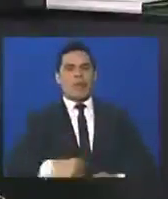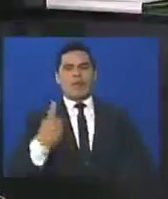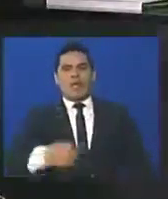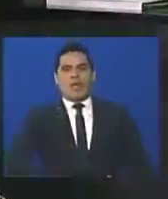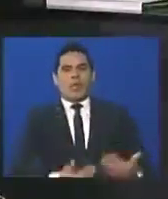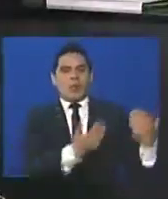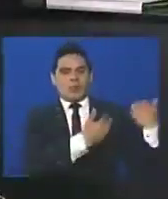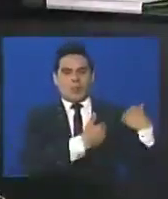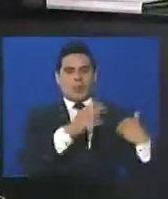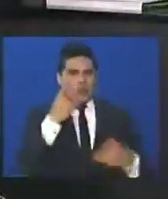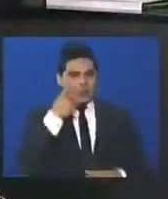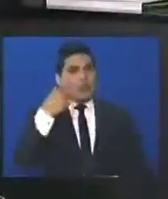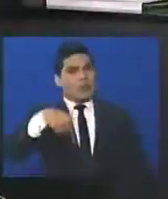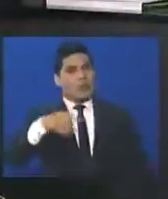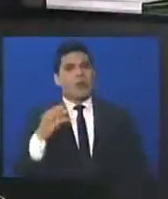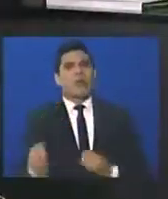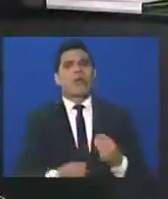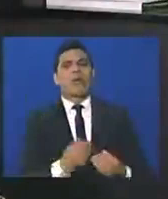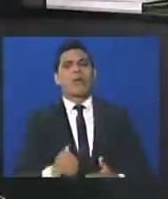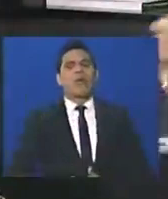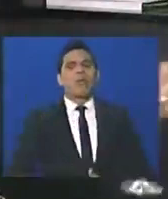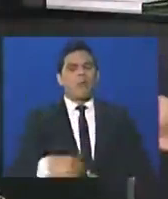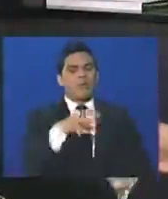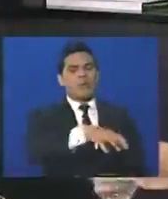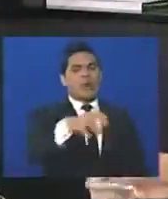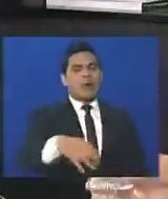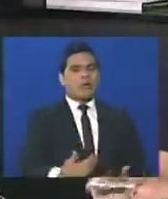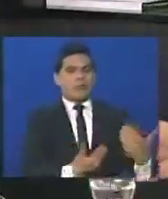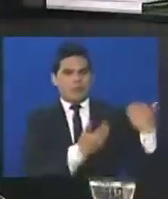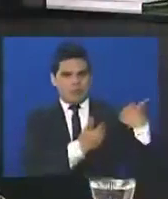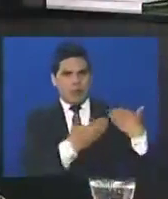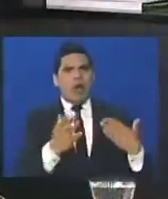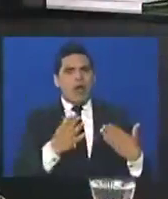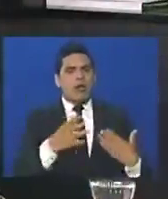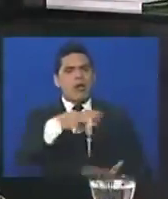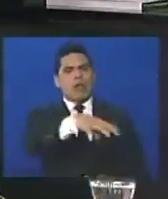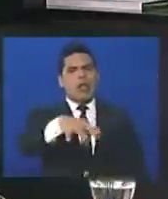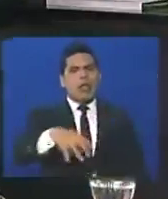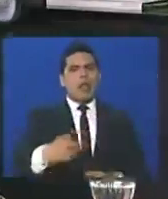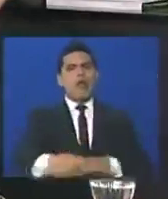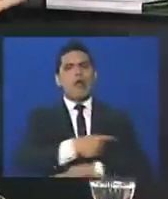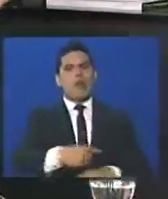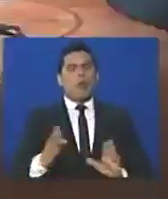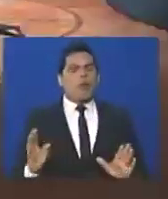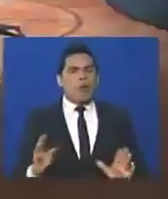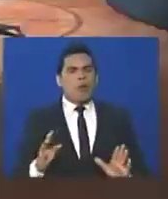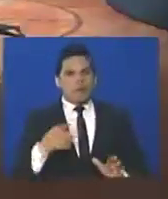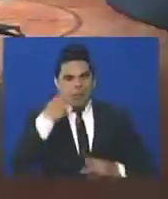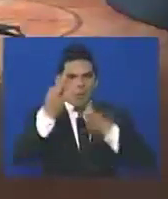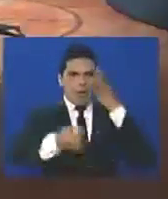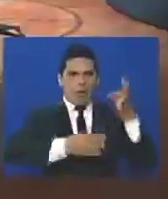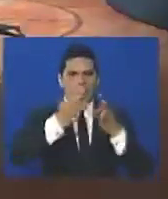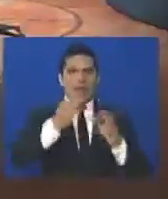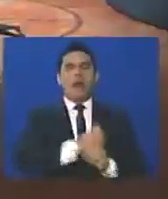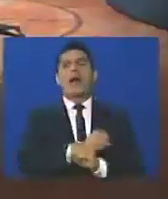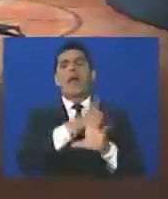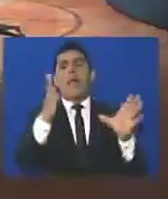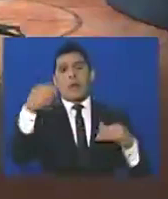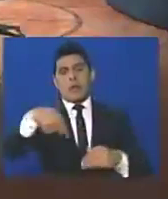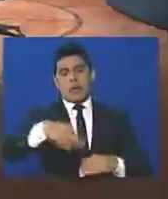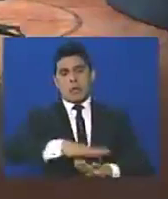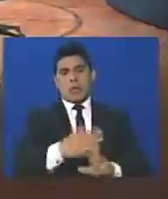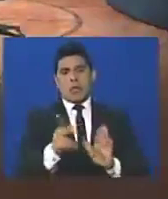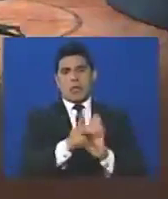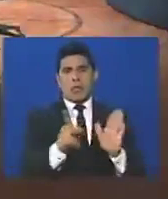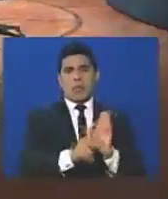Muchísimas, muchísimas. Entonces ven acá, aquí hay responsabilidades entonces regionales, municipales, pues claro, todo, todo. Vamos a, aquí vamos a hablar claro, porque aquí en